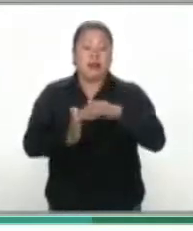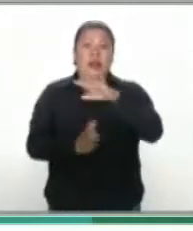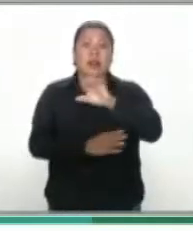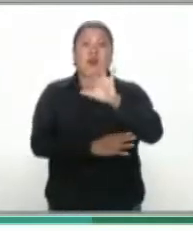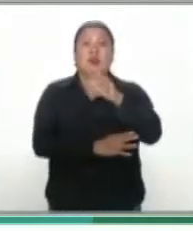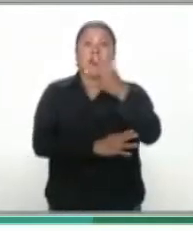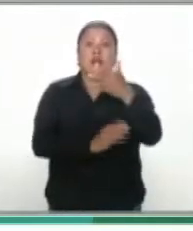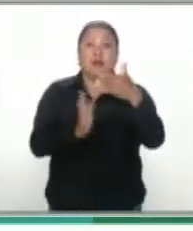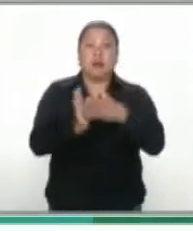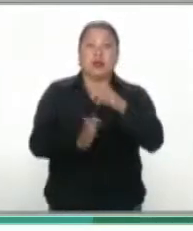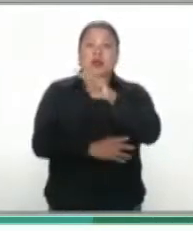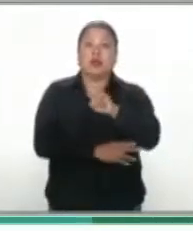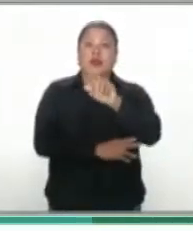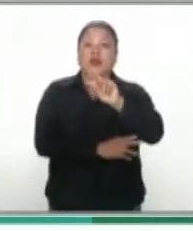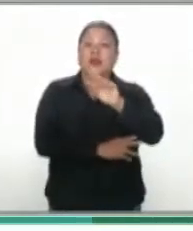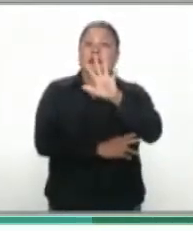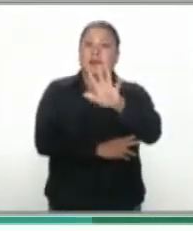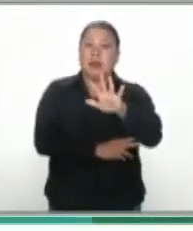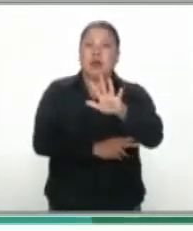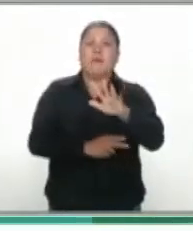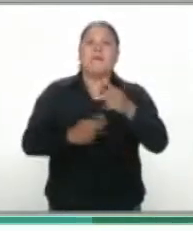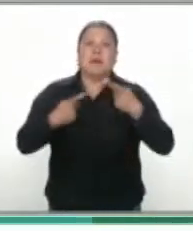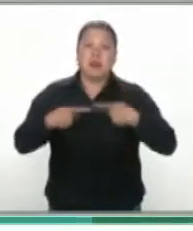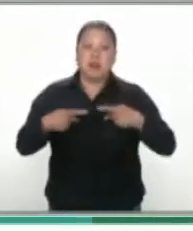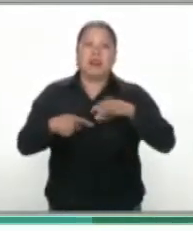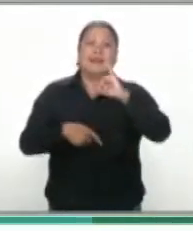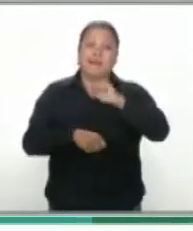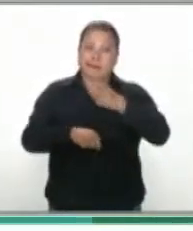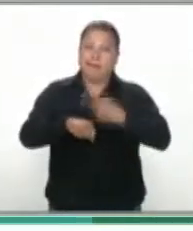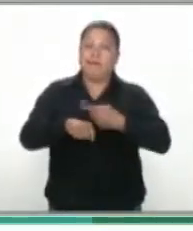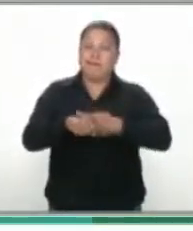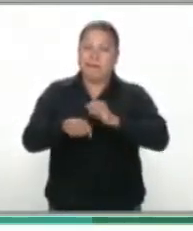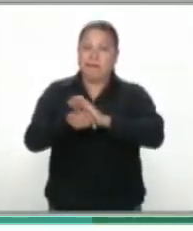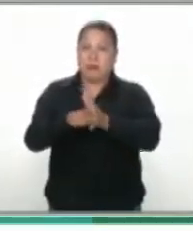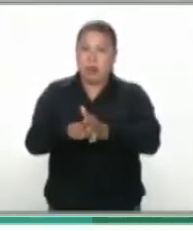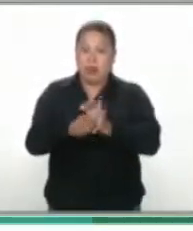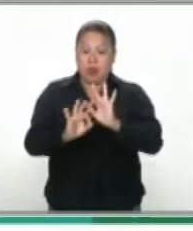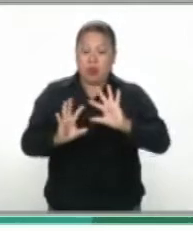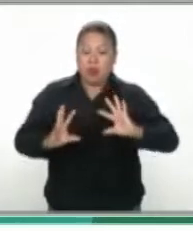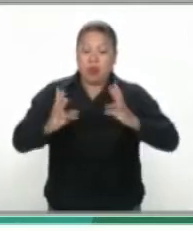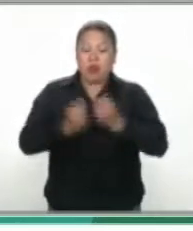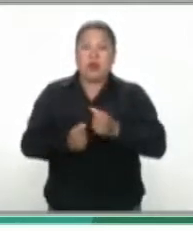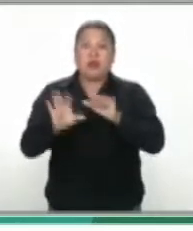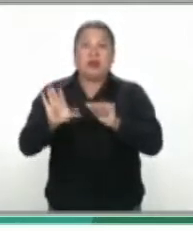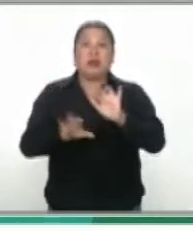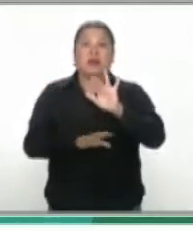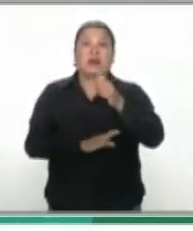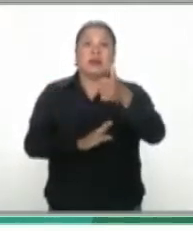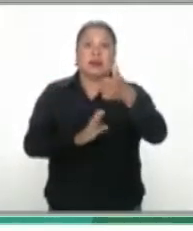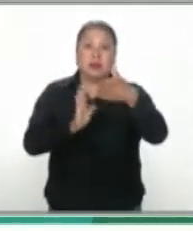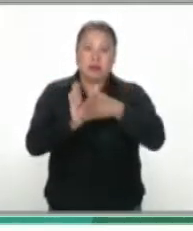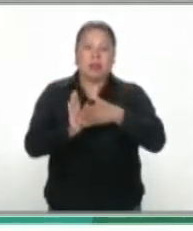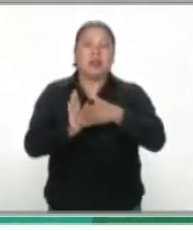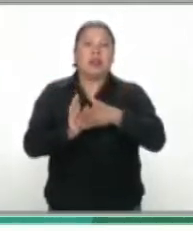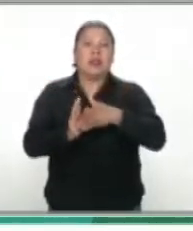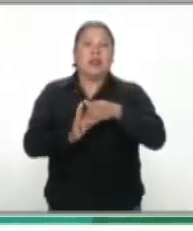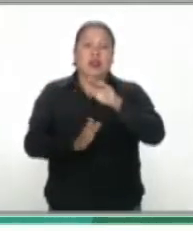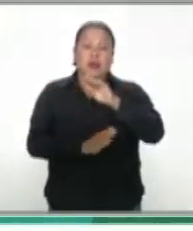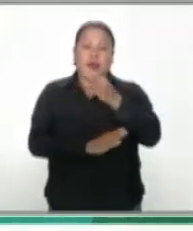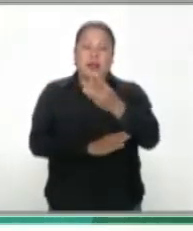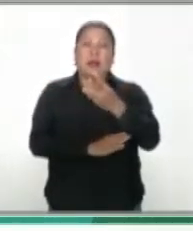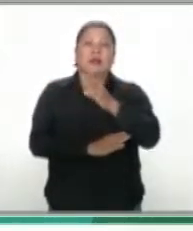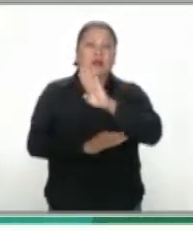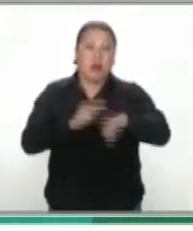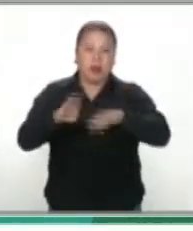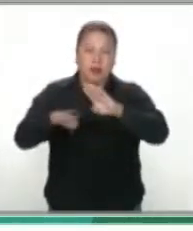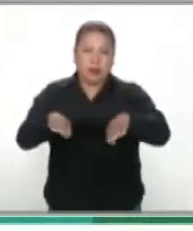El director de Atención Médica de los Servicios de Salud de Oaxaca, Eric Azamar Cruz, informó que al corte epidemiológico de este miércoles 29 de julio se han